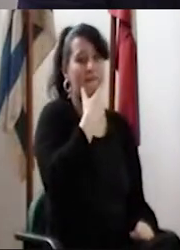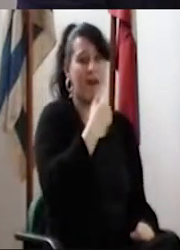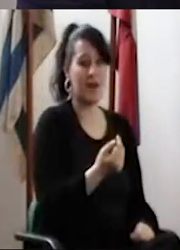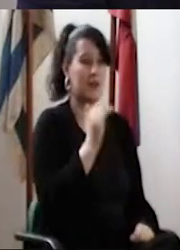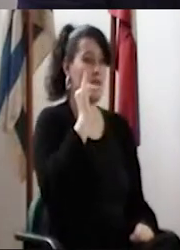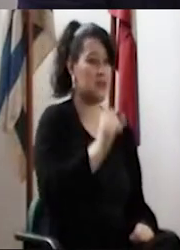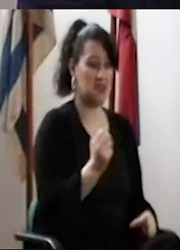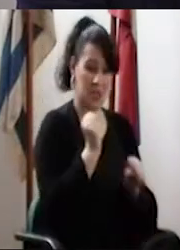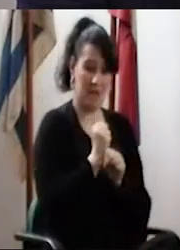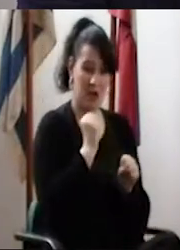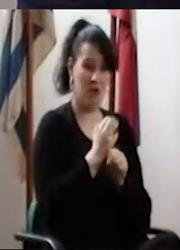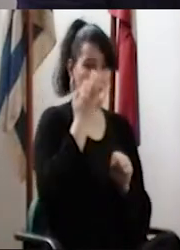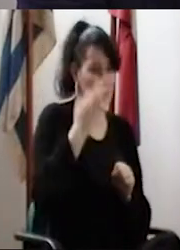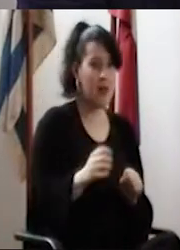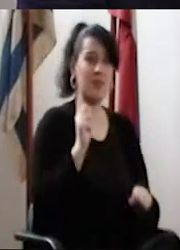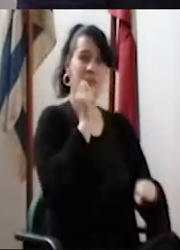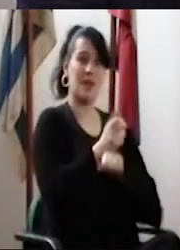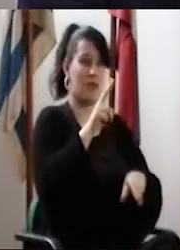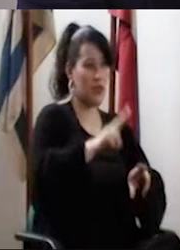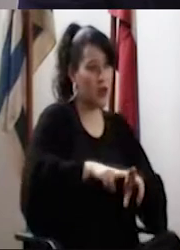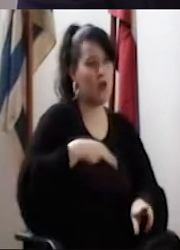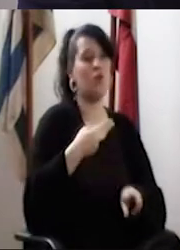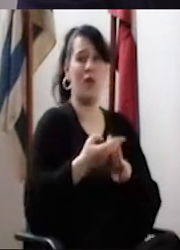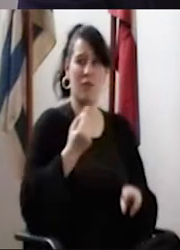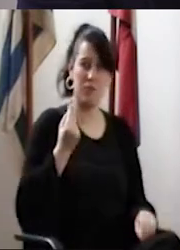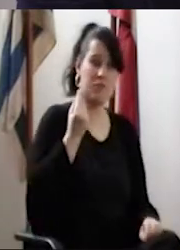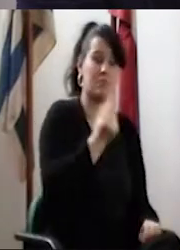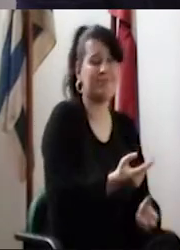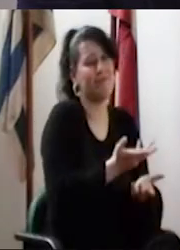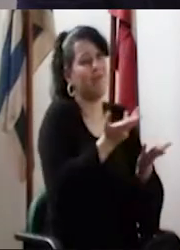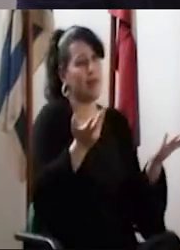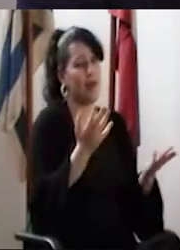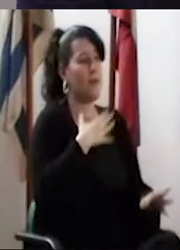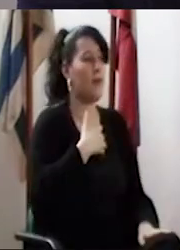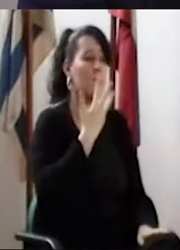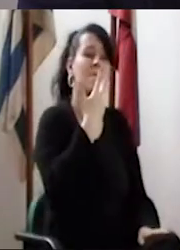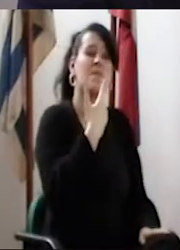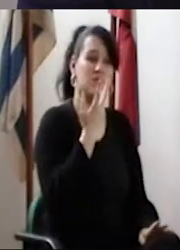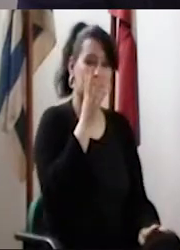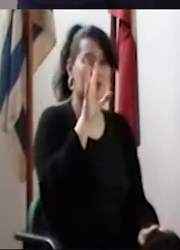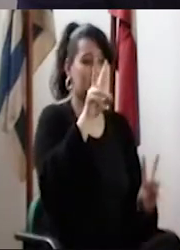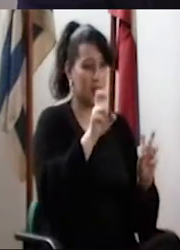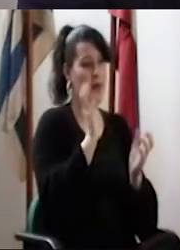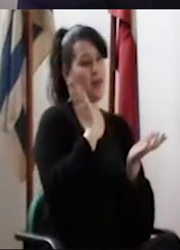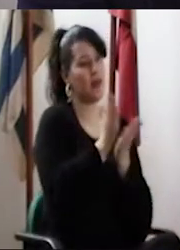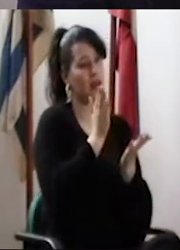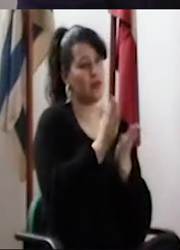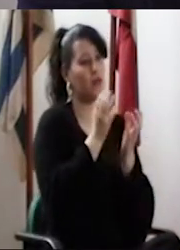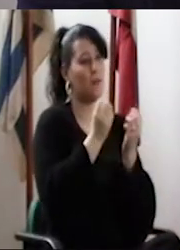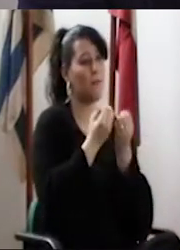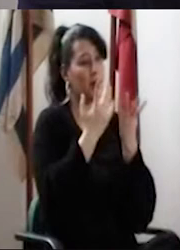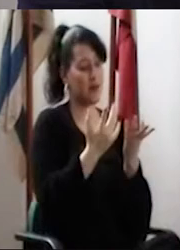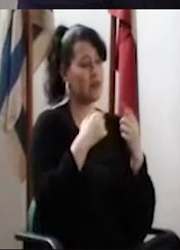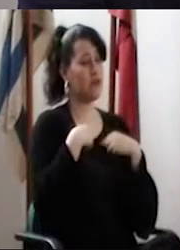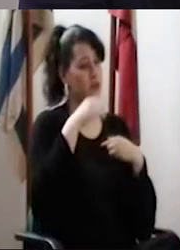algo tan sencillo como si hago la cosa bien, debería poder ser reelegido. En fin, me gustaba traer el tema de los